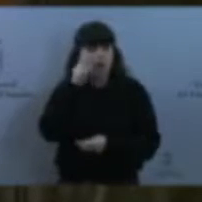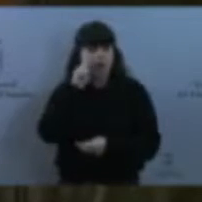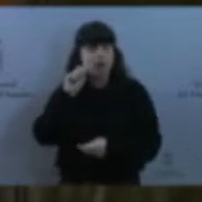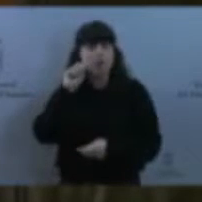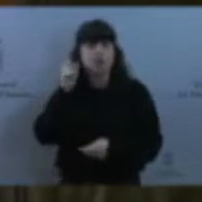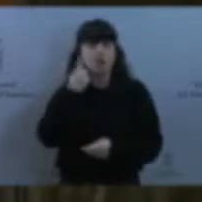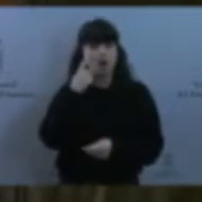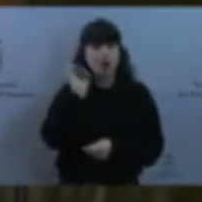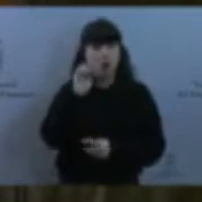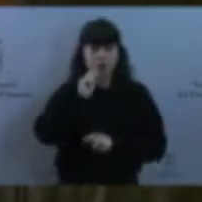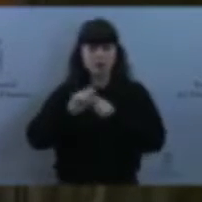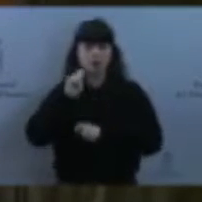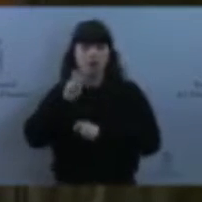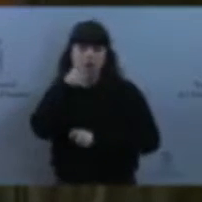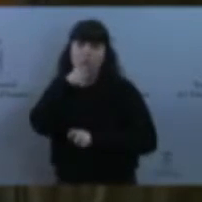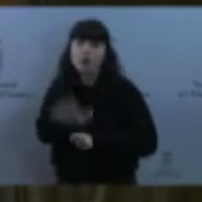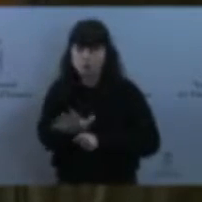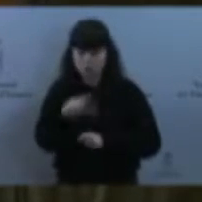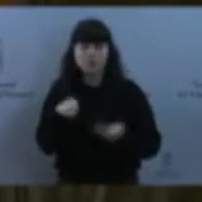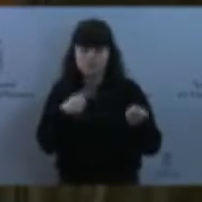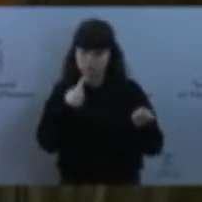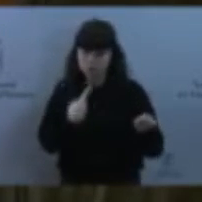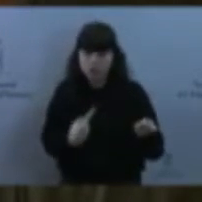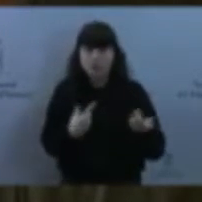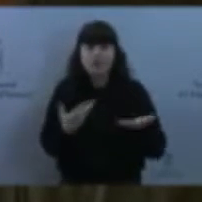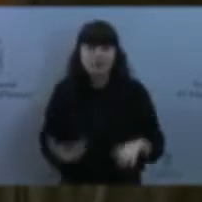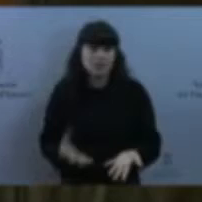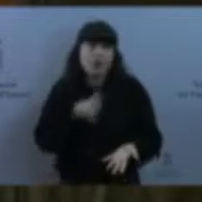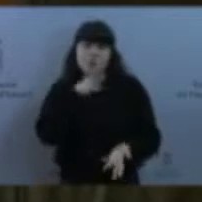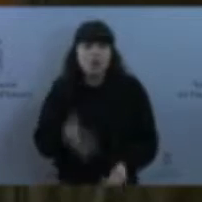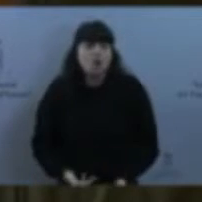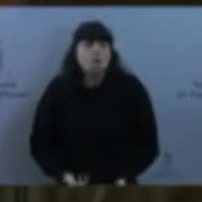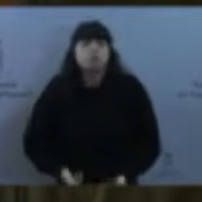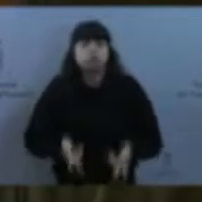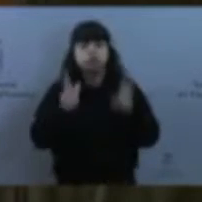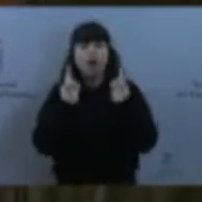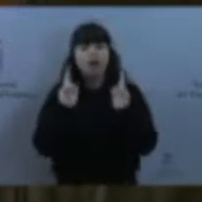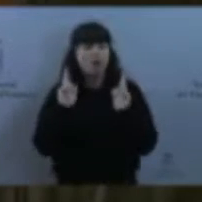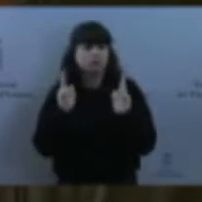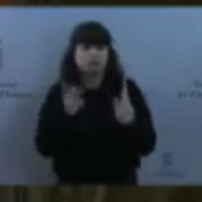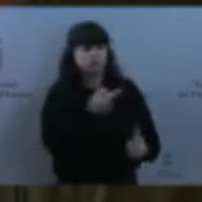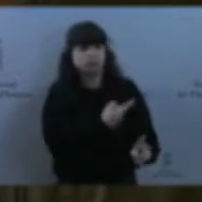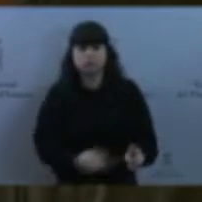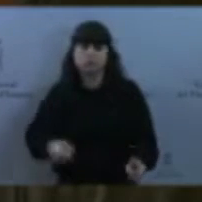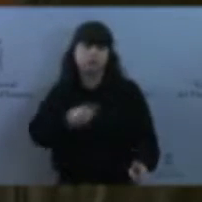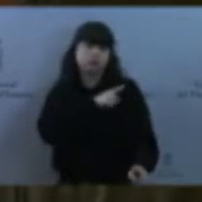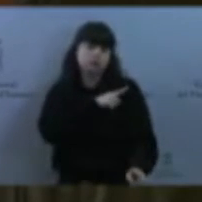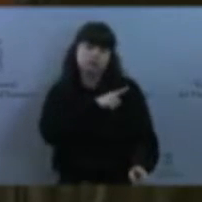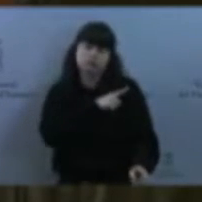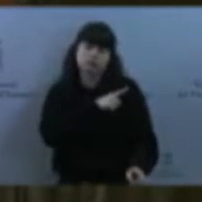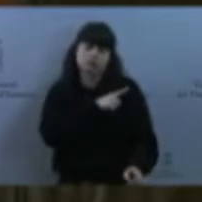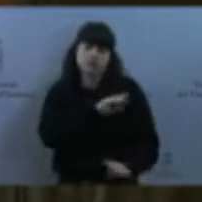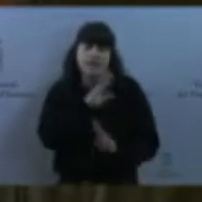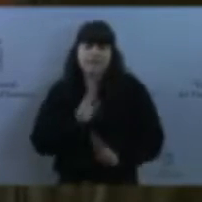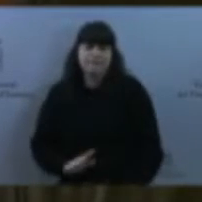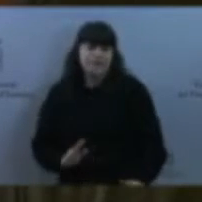que excedieron completamente la autorización que tenía y que derivó en una denuncia